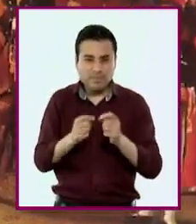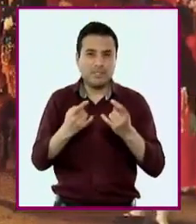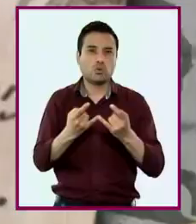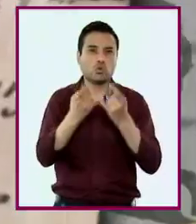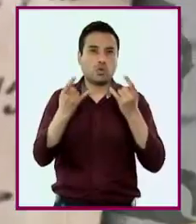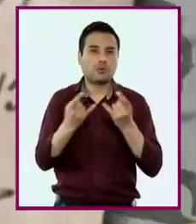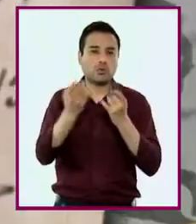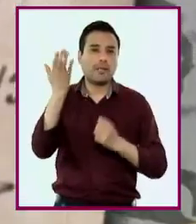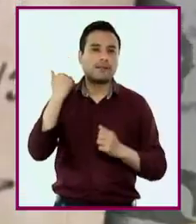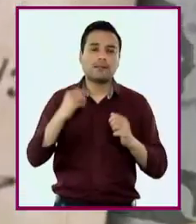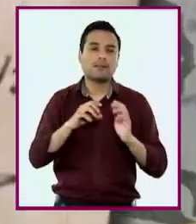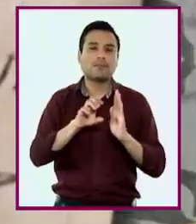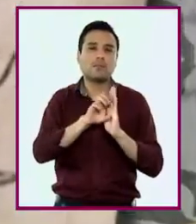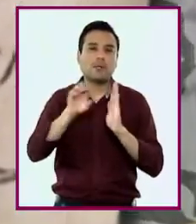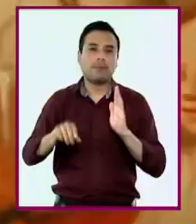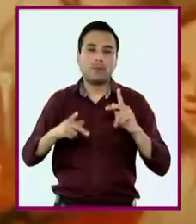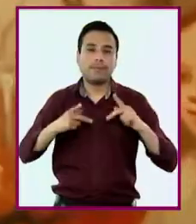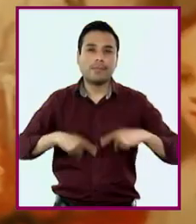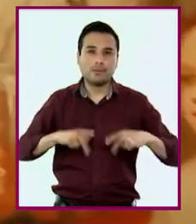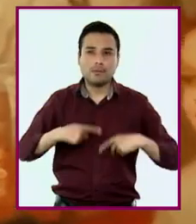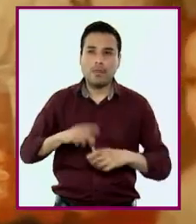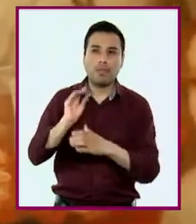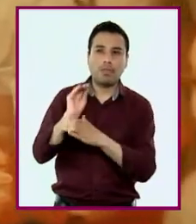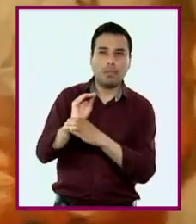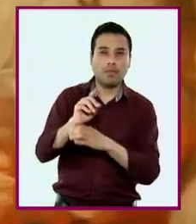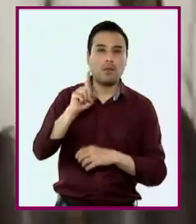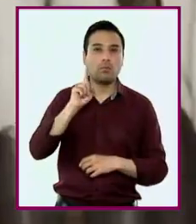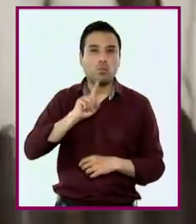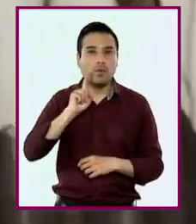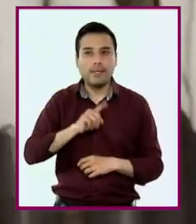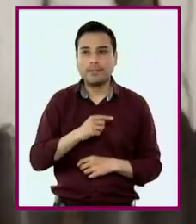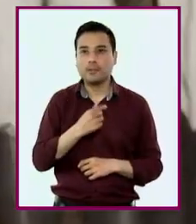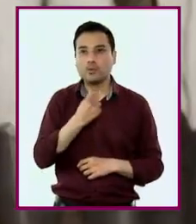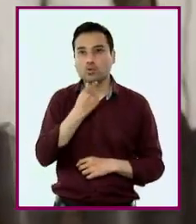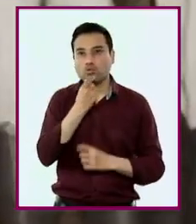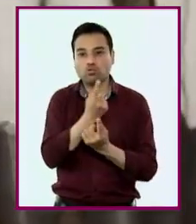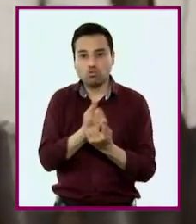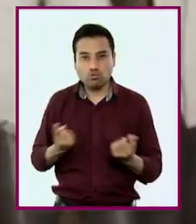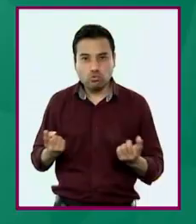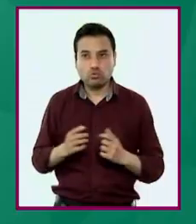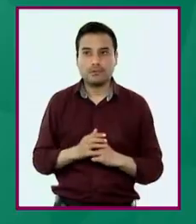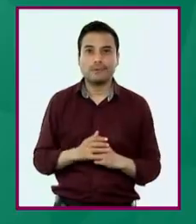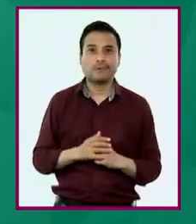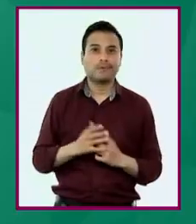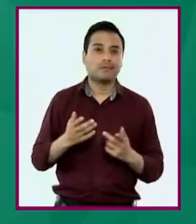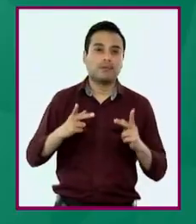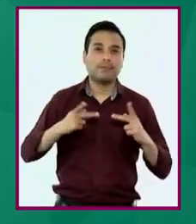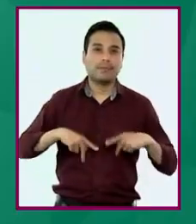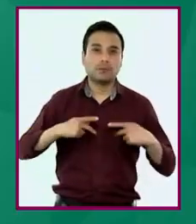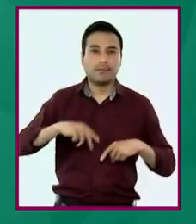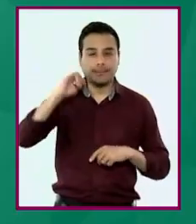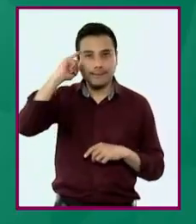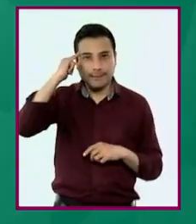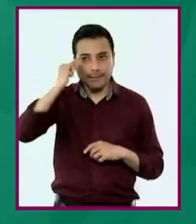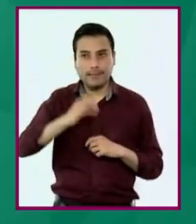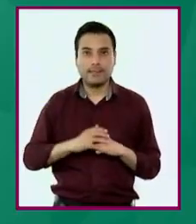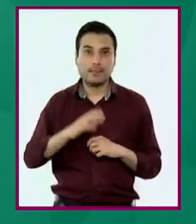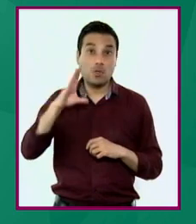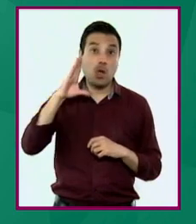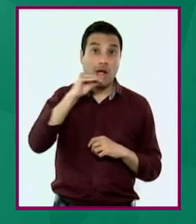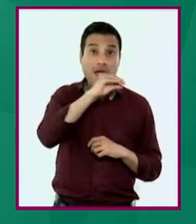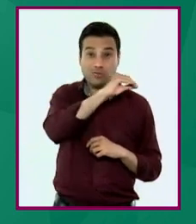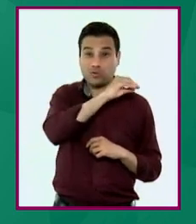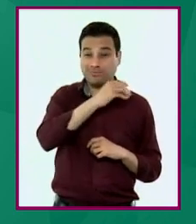históricos no visibilizados como las mujeres, niñas, niños, personas de los pueblos originarios